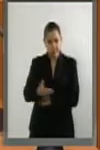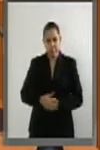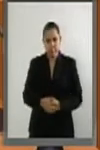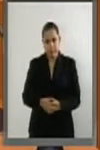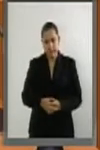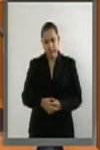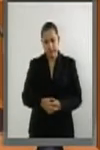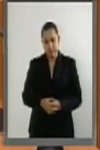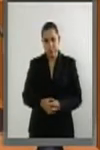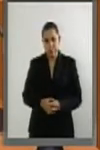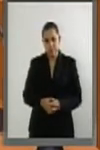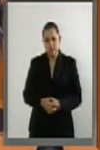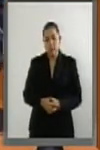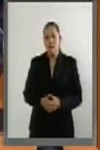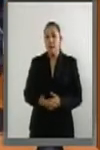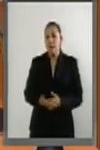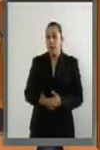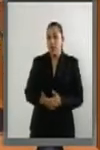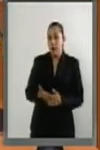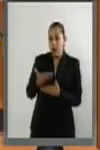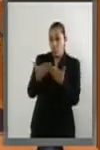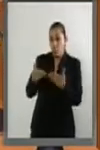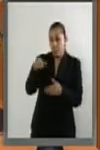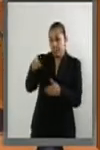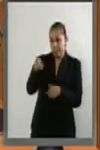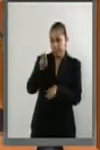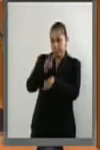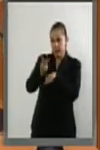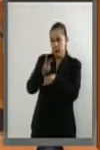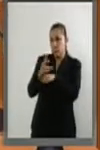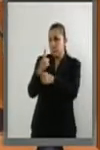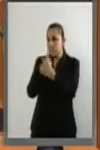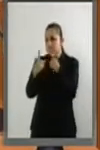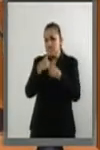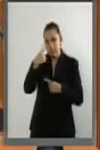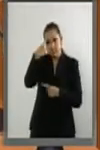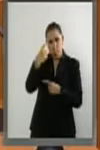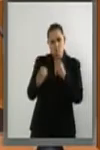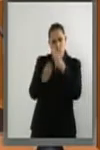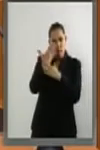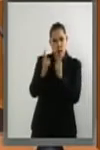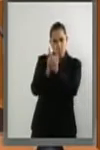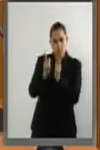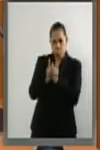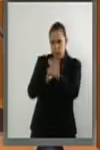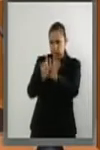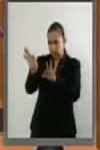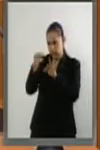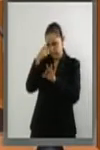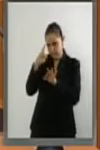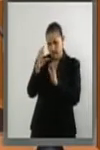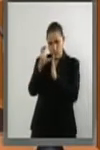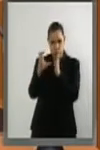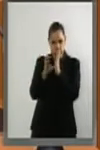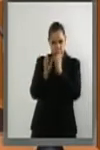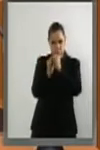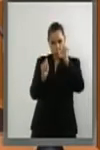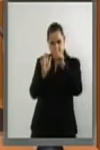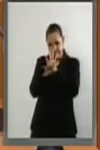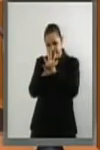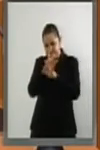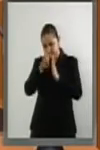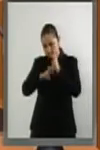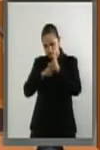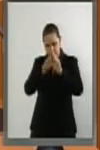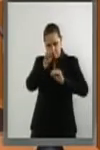de la Asamblea Constituyente en Venezuela ha incrementado el deterioro democrático de esa nación, generando mayor